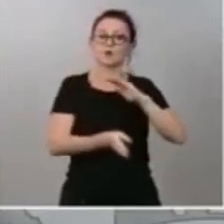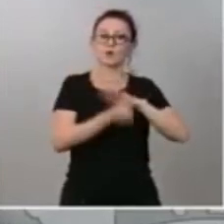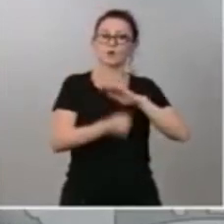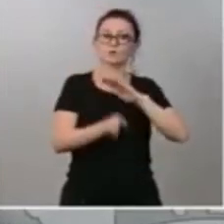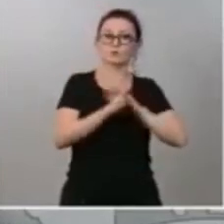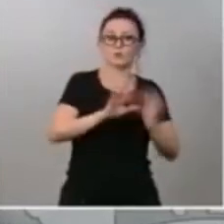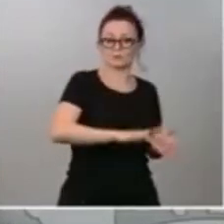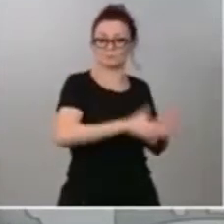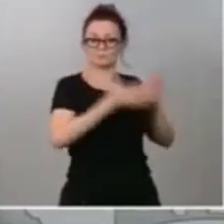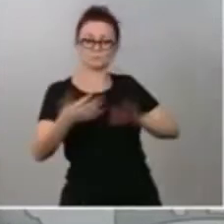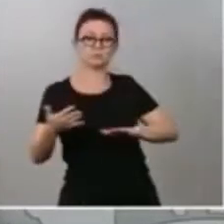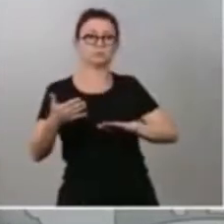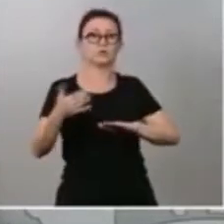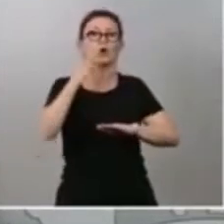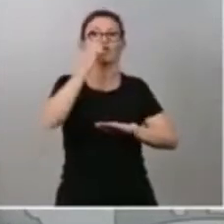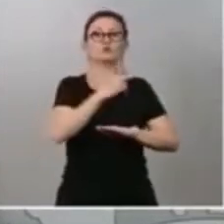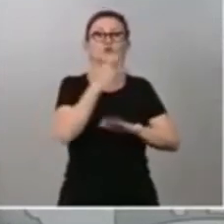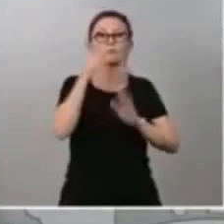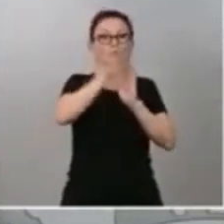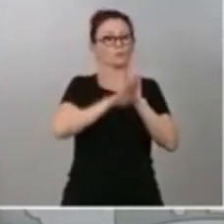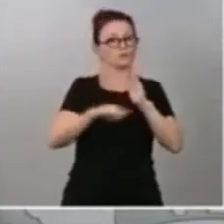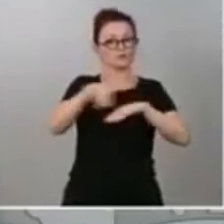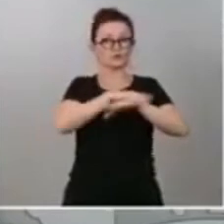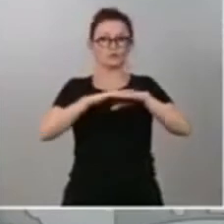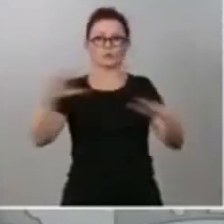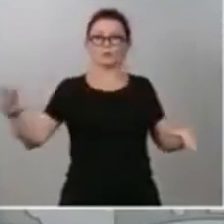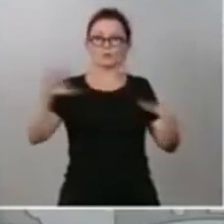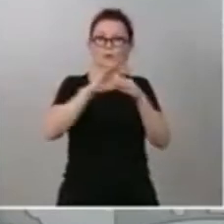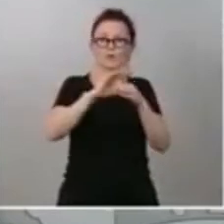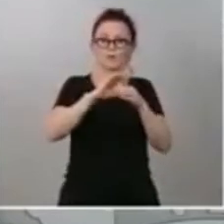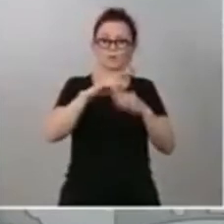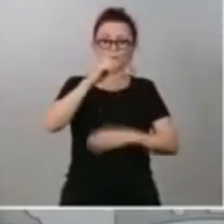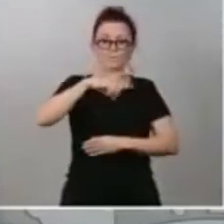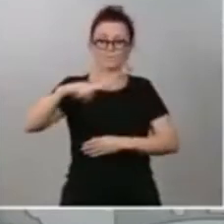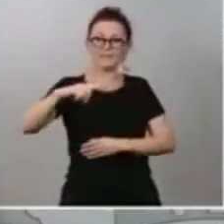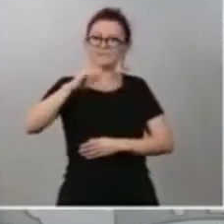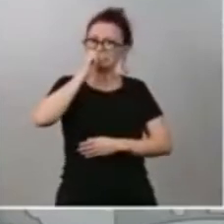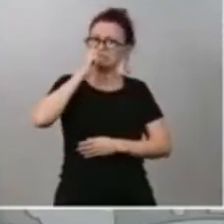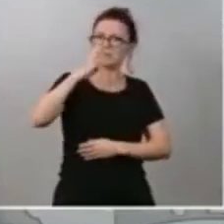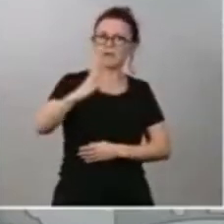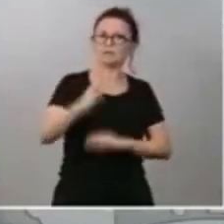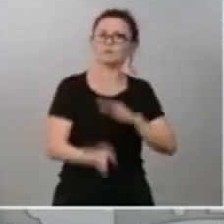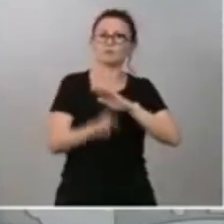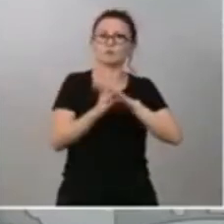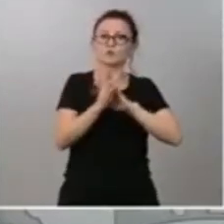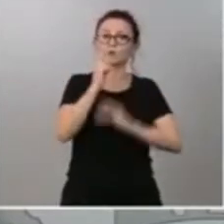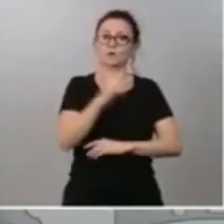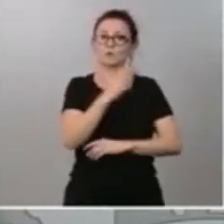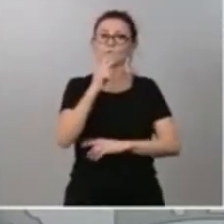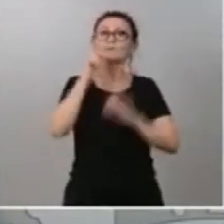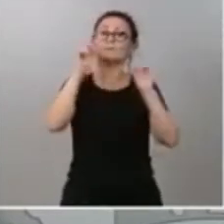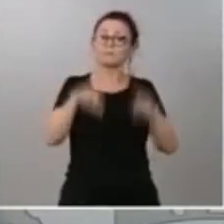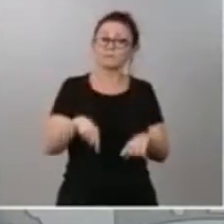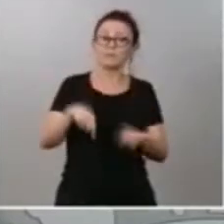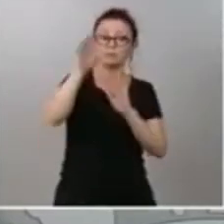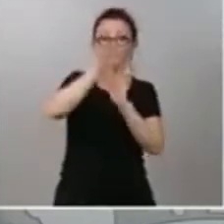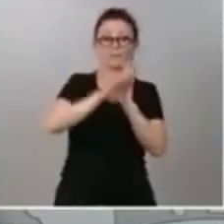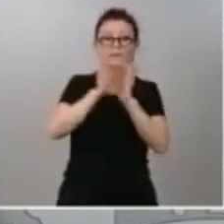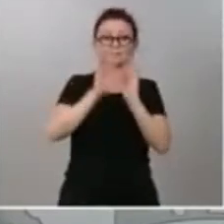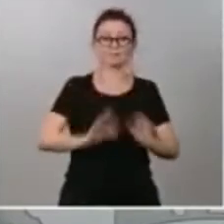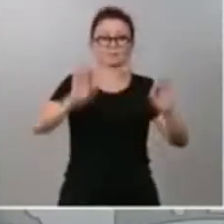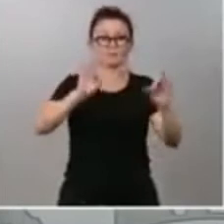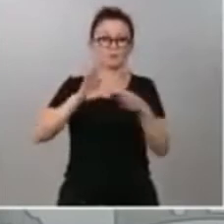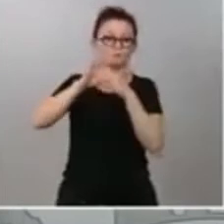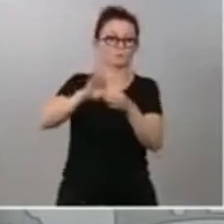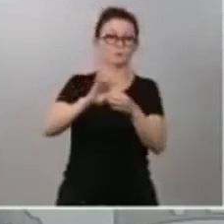durante los próximos meses, durante los próximos años, al tiempo que desarrollaremos las importantísimas medidas excepcionales asociadas a la emergencia